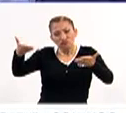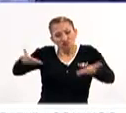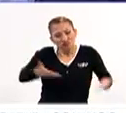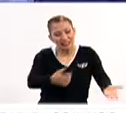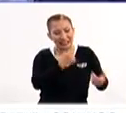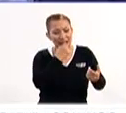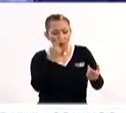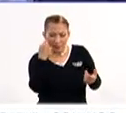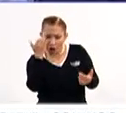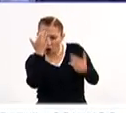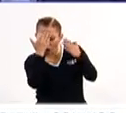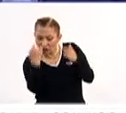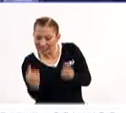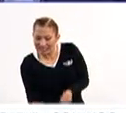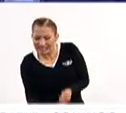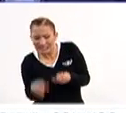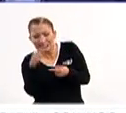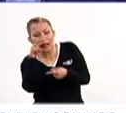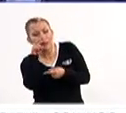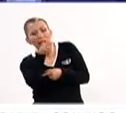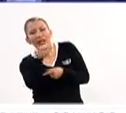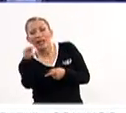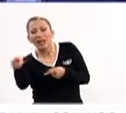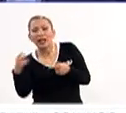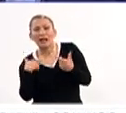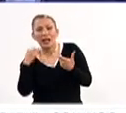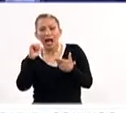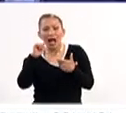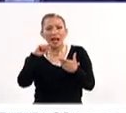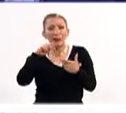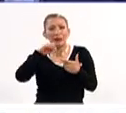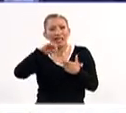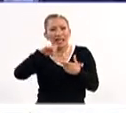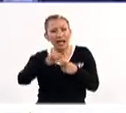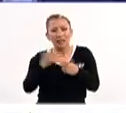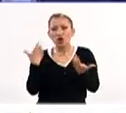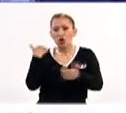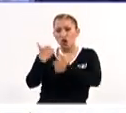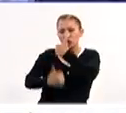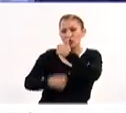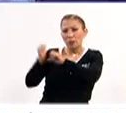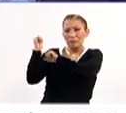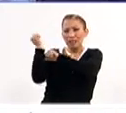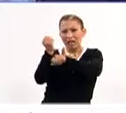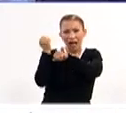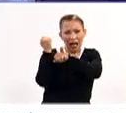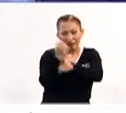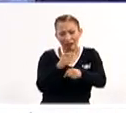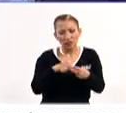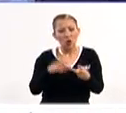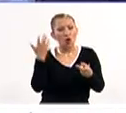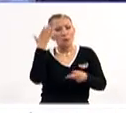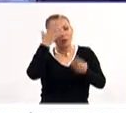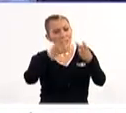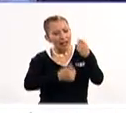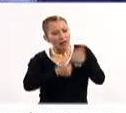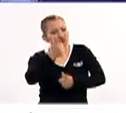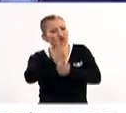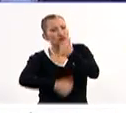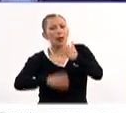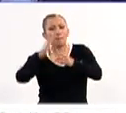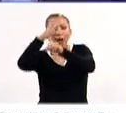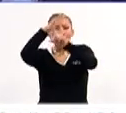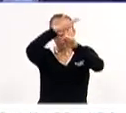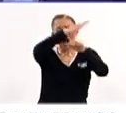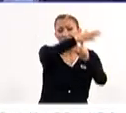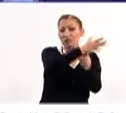desde pequeños, a ver a los alebrijes, a entrar a los concursos de piñatas, a venir a los concursos de papalotes, o sea, que